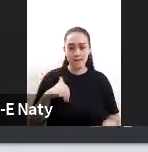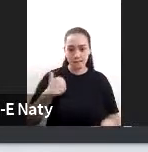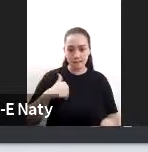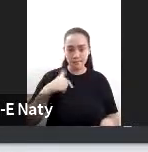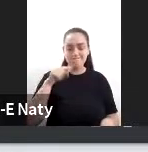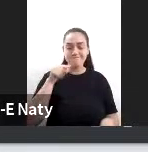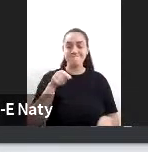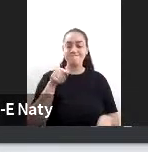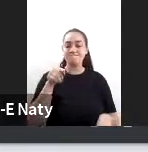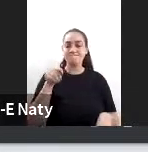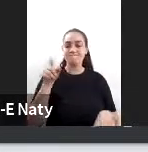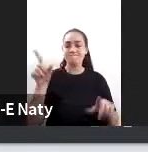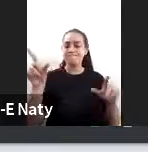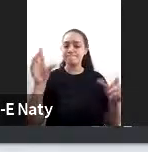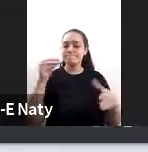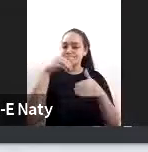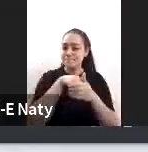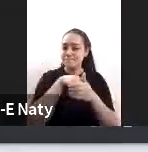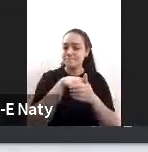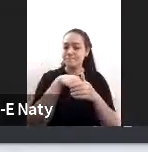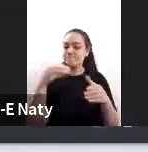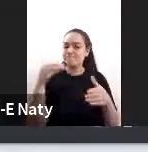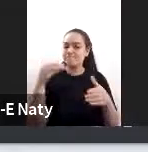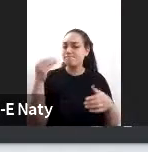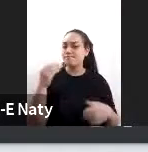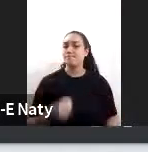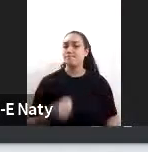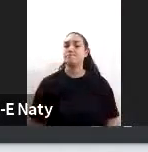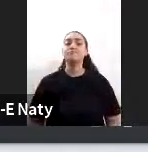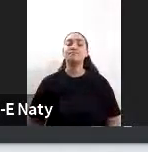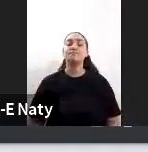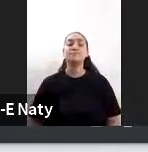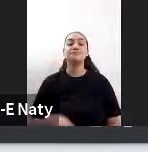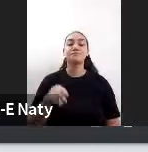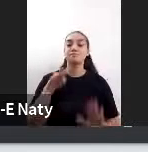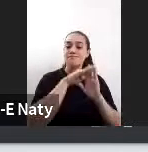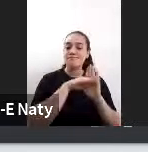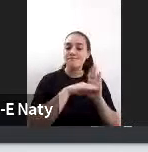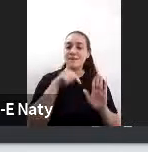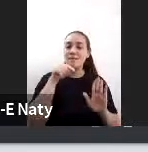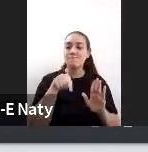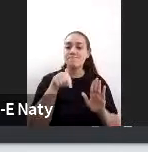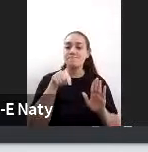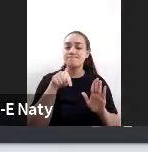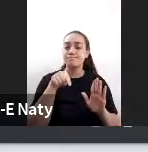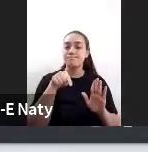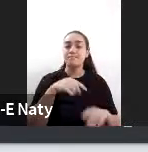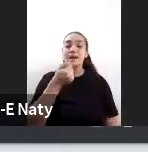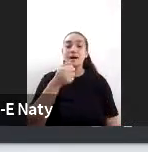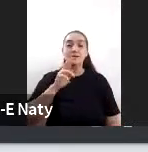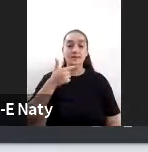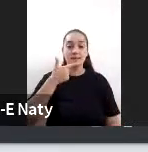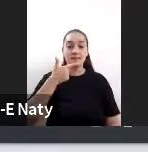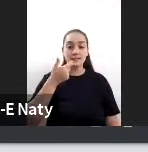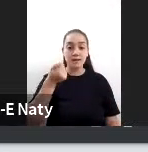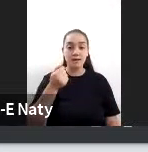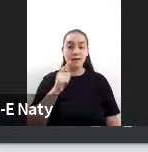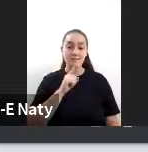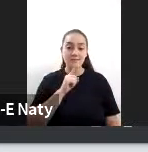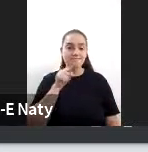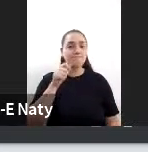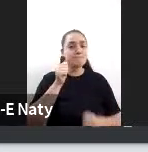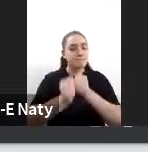ahí me parece importante también hacer esta salvedad ARSAT como empresa de